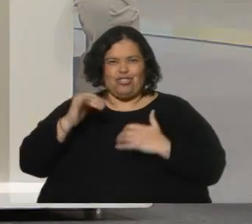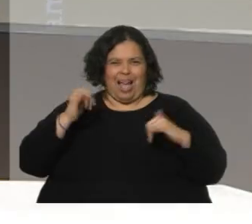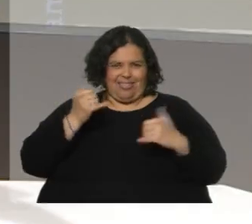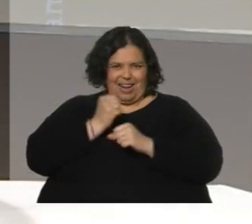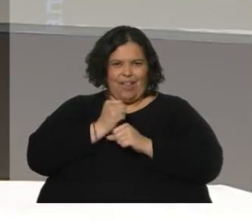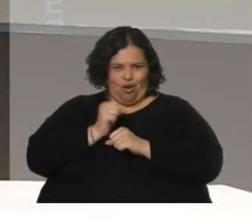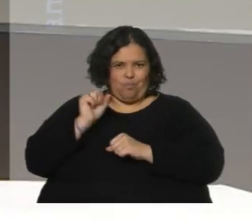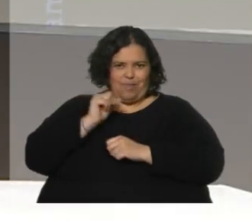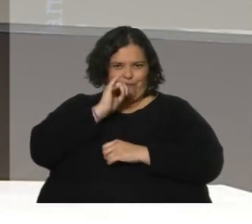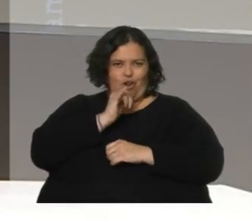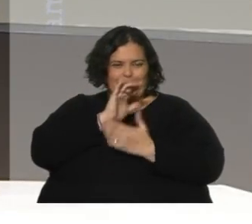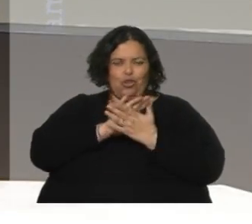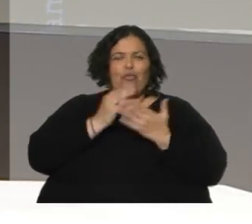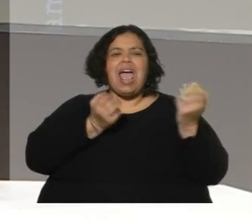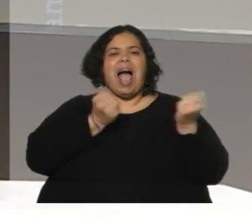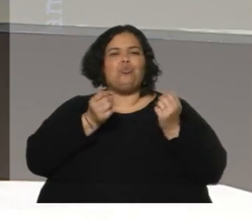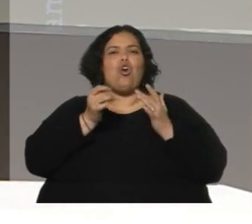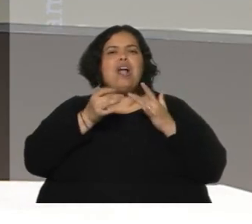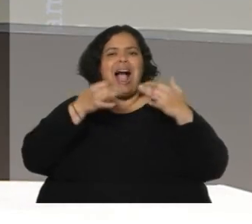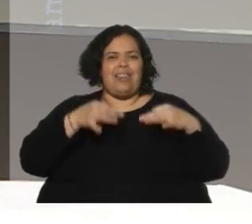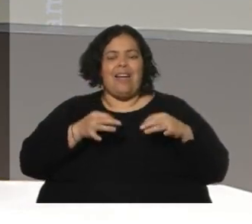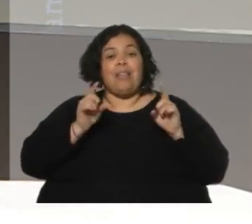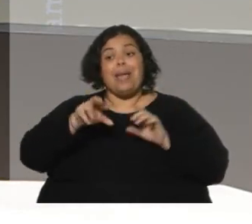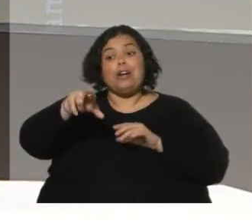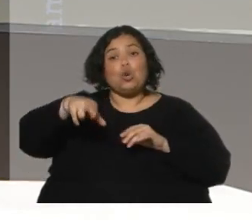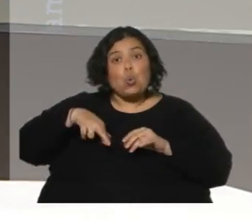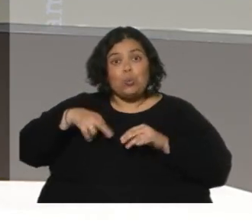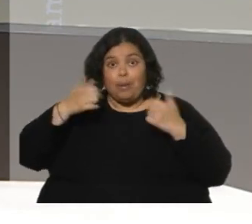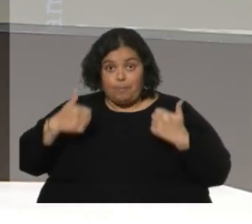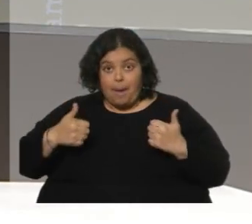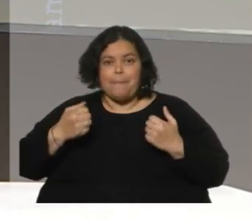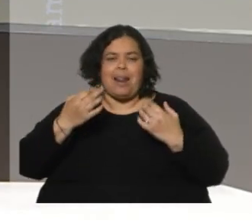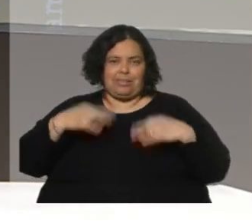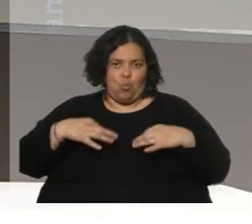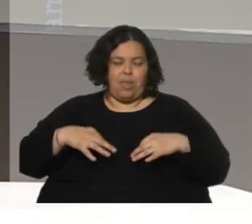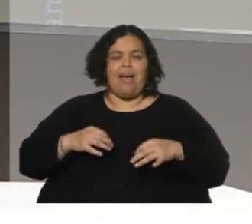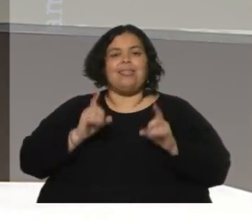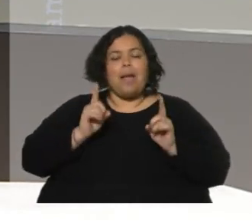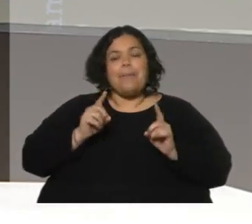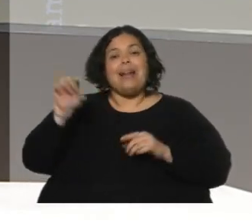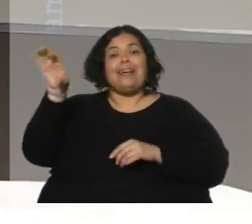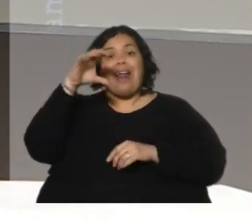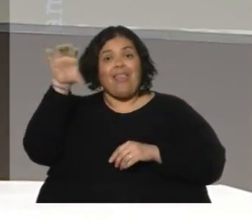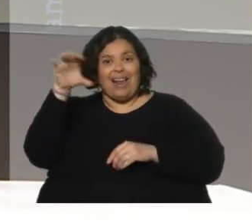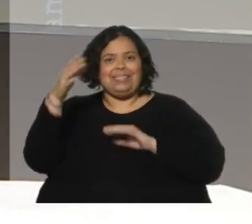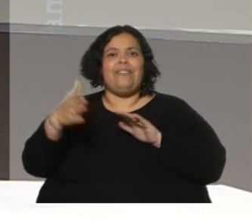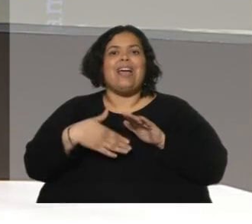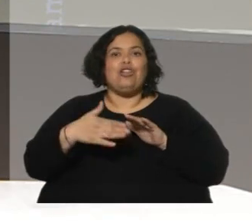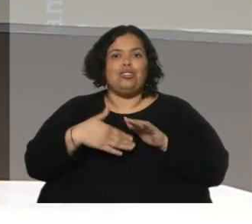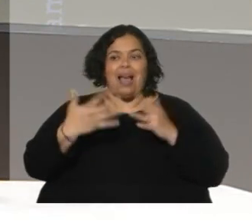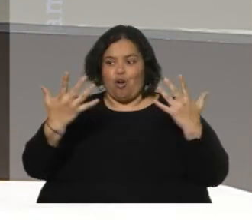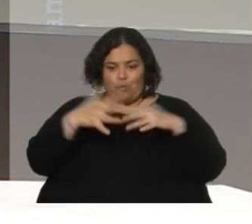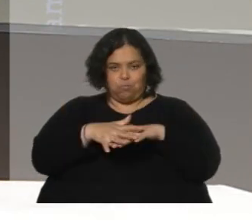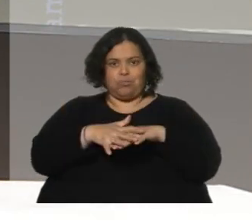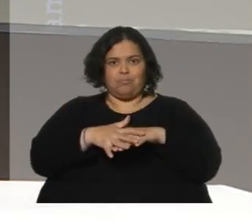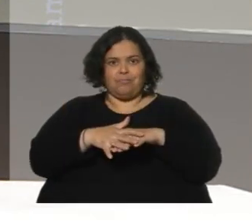que las rutas estén en buenas condiciones para que también sean seguras. Después está la pata también de los radares y la velocidad. Pero generar